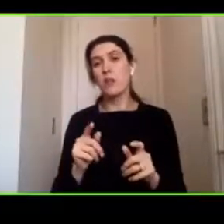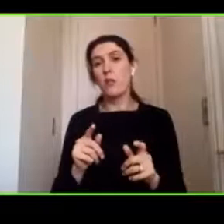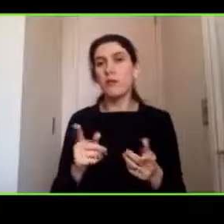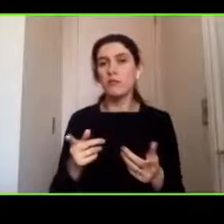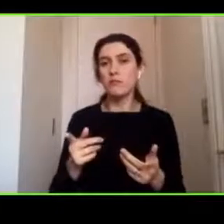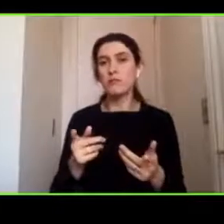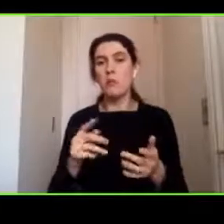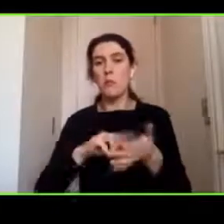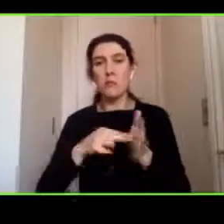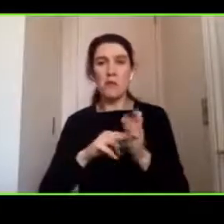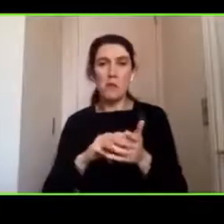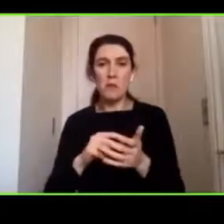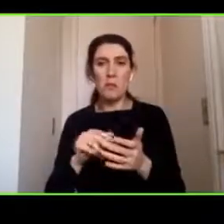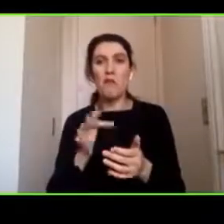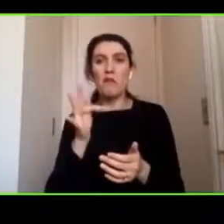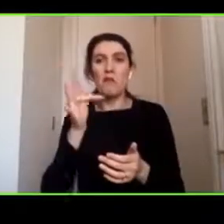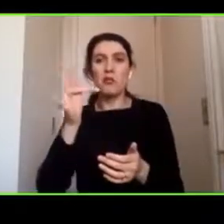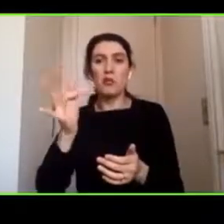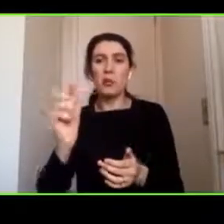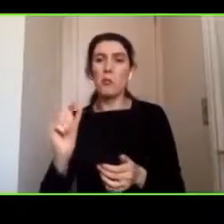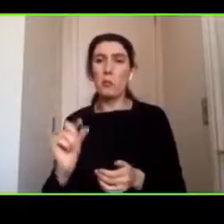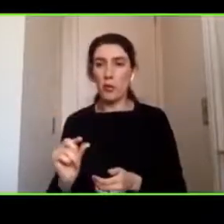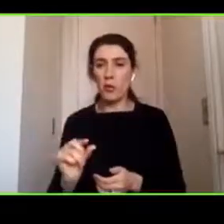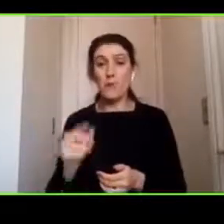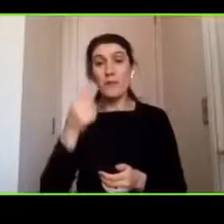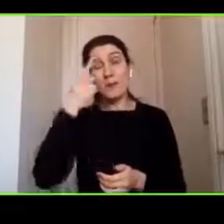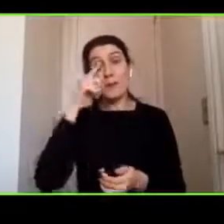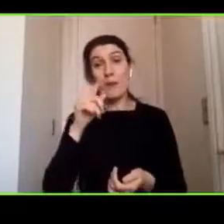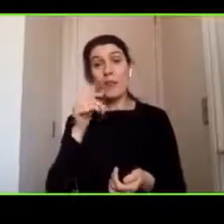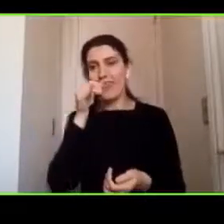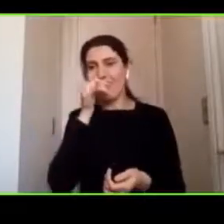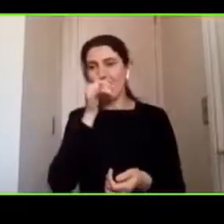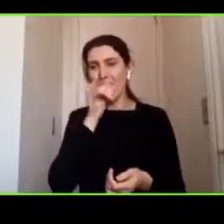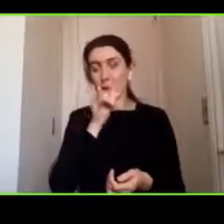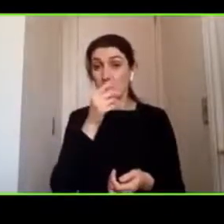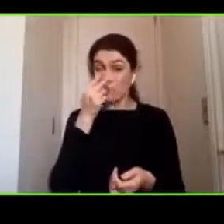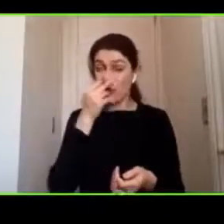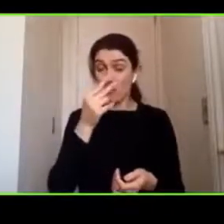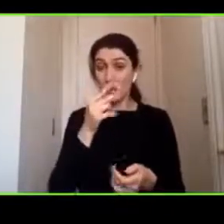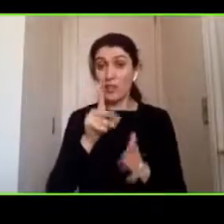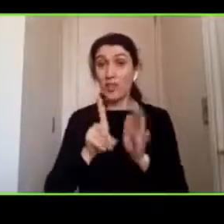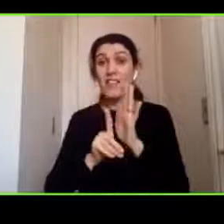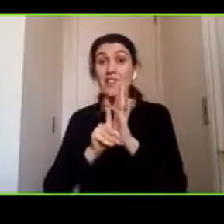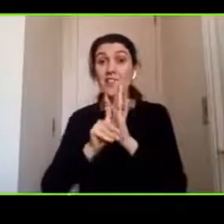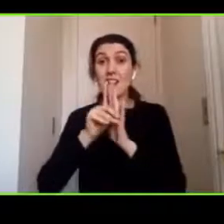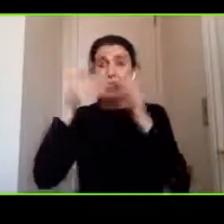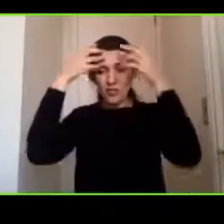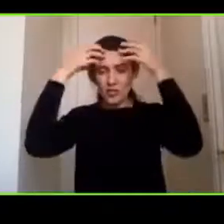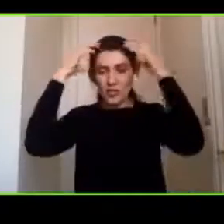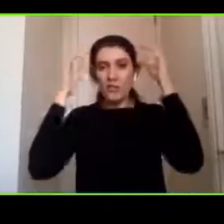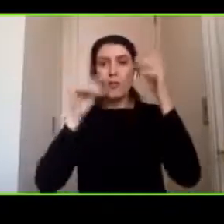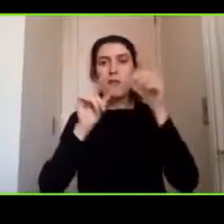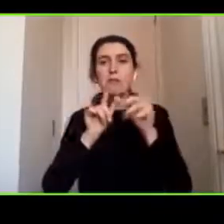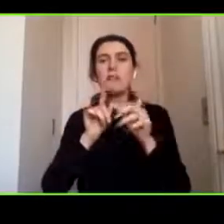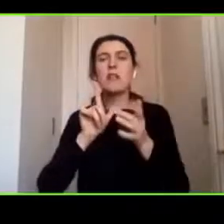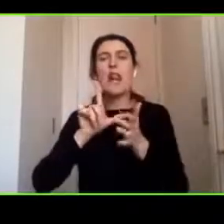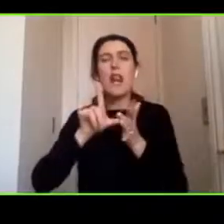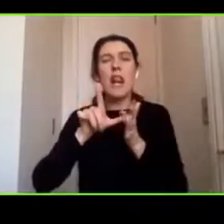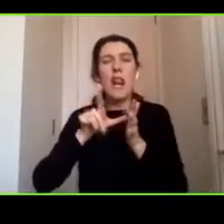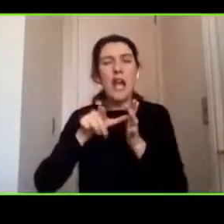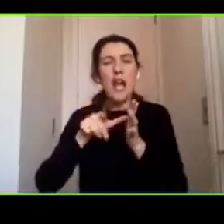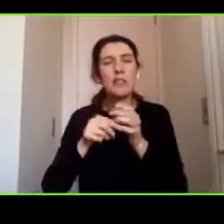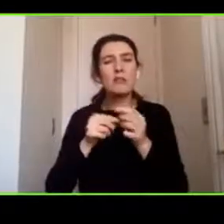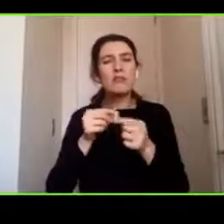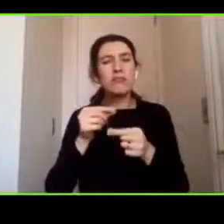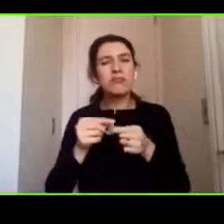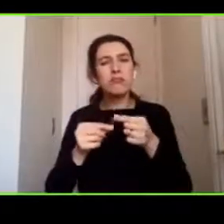el tiempo se ha visto que incluso como es un cerebro que se va desarrollando lentamente pueden aparecer pequeños detalles ya a